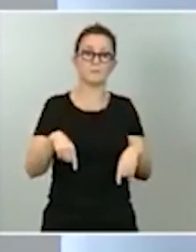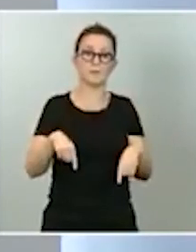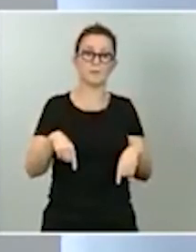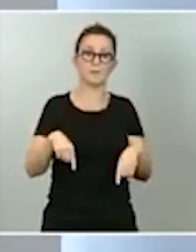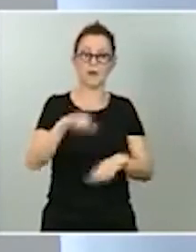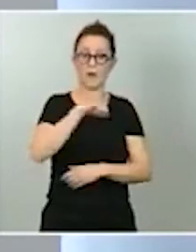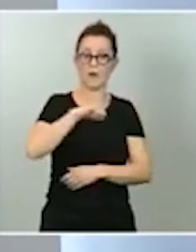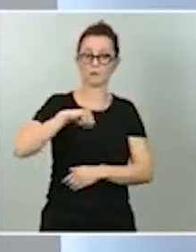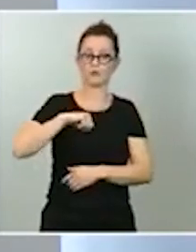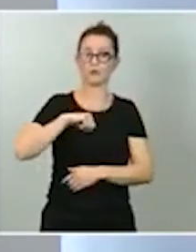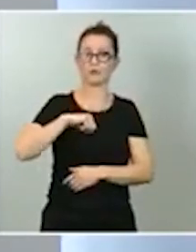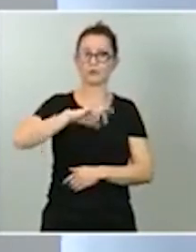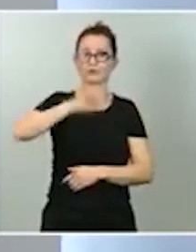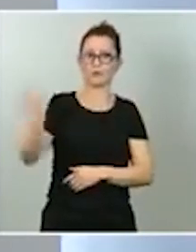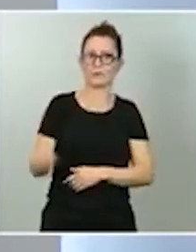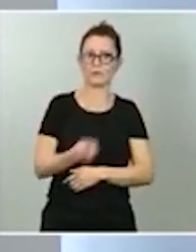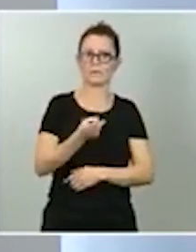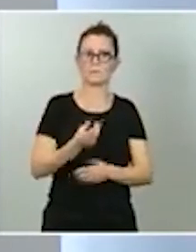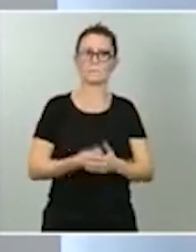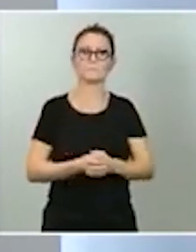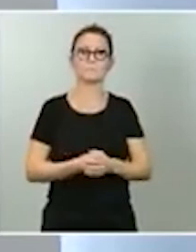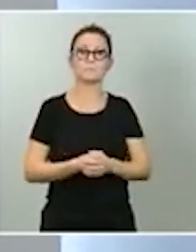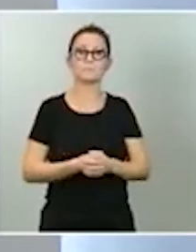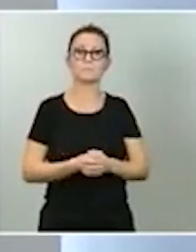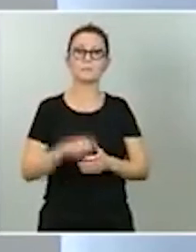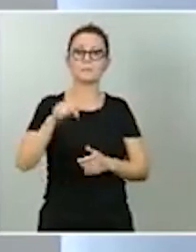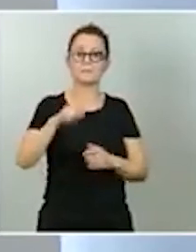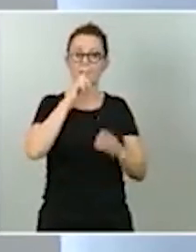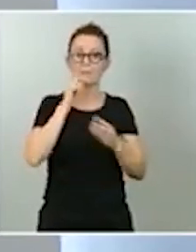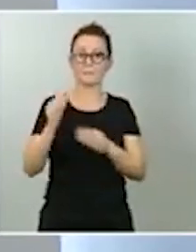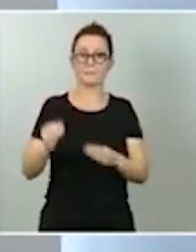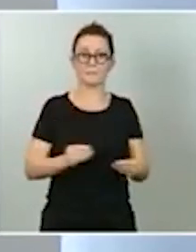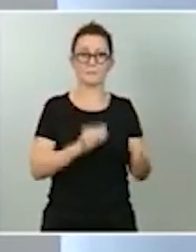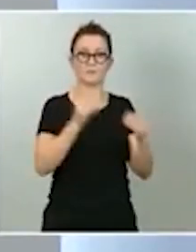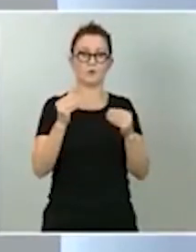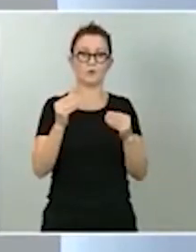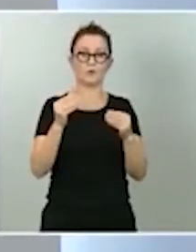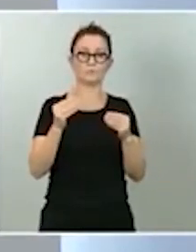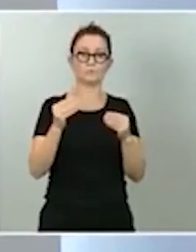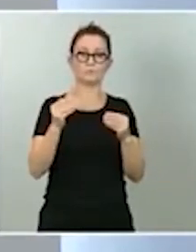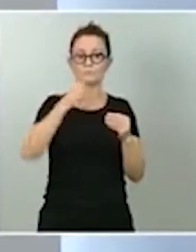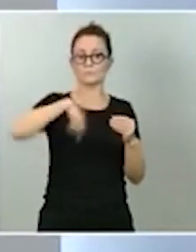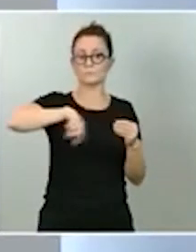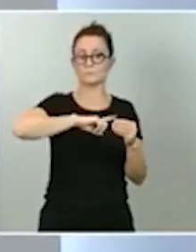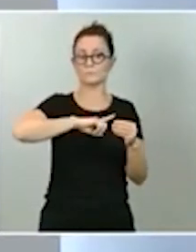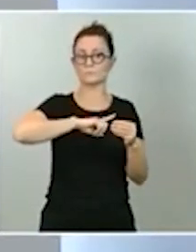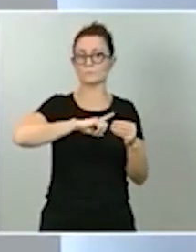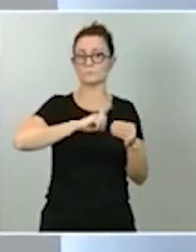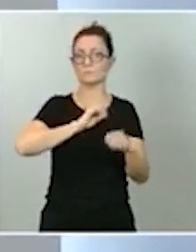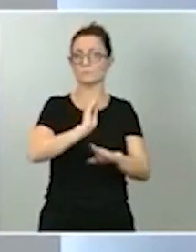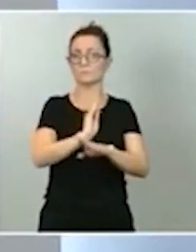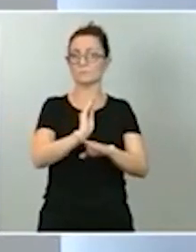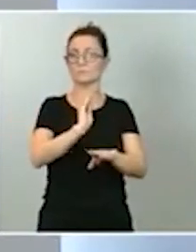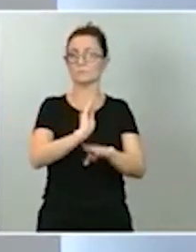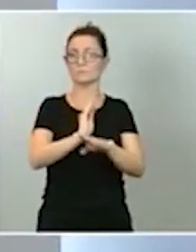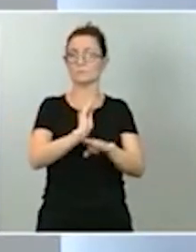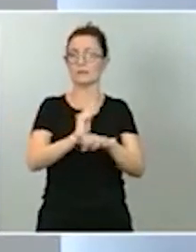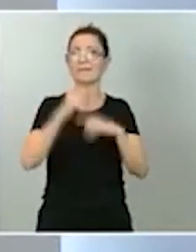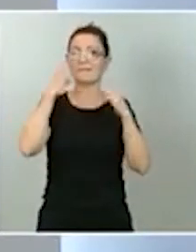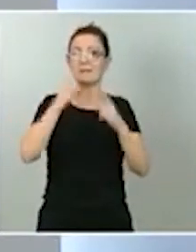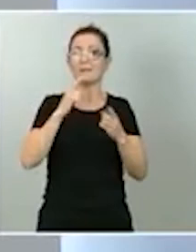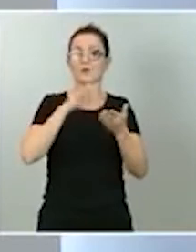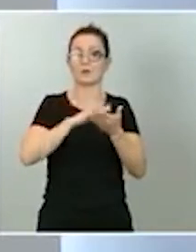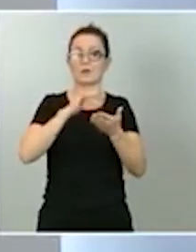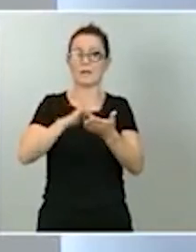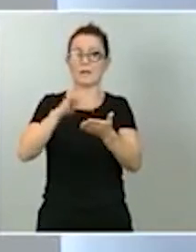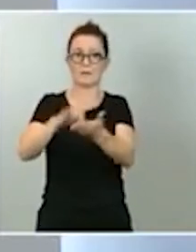etcétera. Esa ha sido nuestra previsión. Hemos actuado con gran prudencia adelantando sustancialmente el calendario de emisiones para